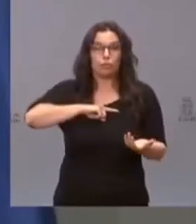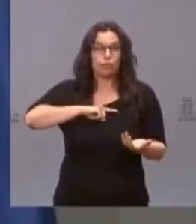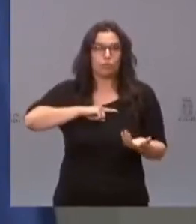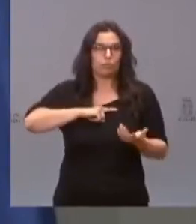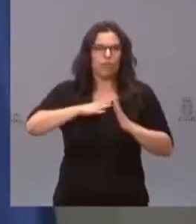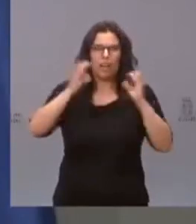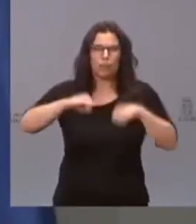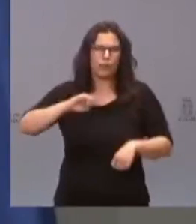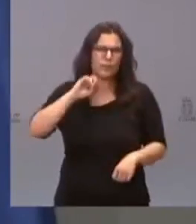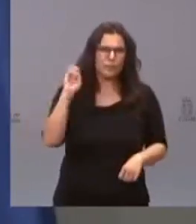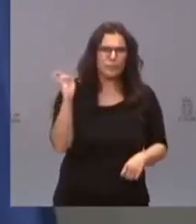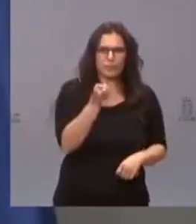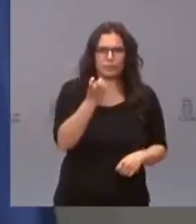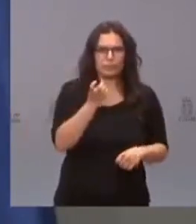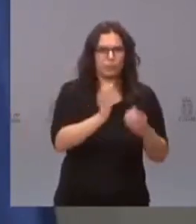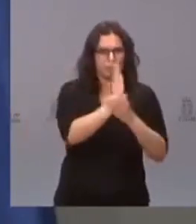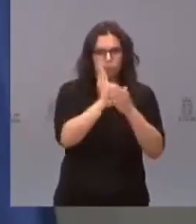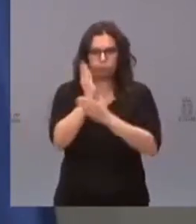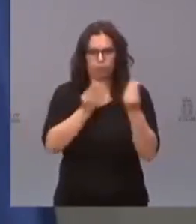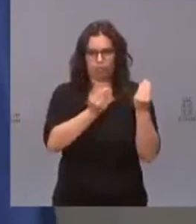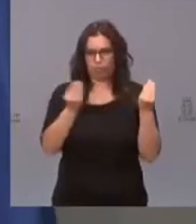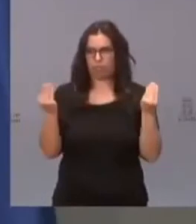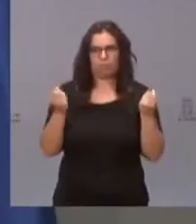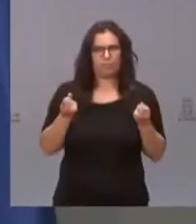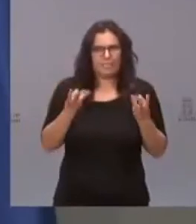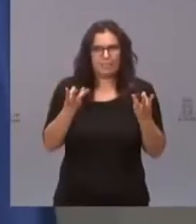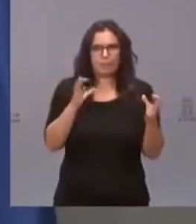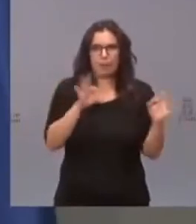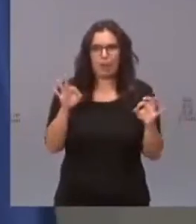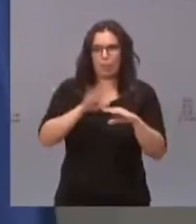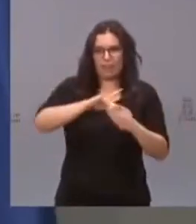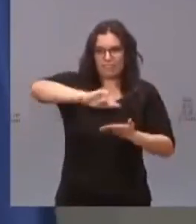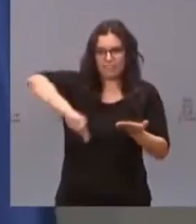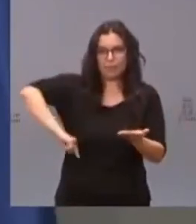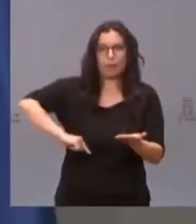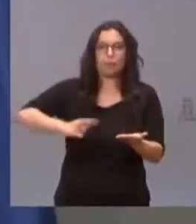listos para firmar, pero nadie se puede instalar en el chantaje permanente.